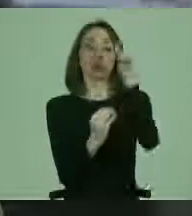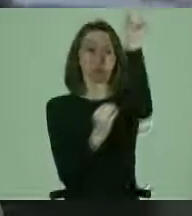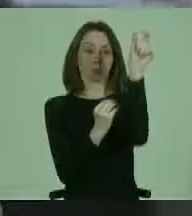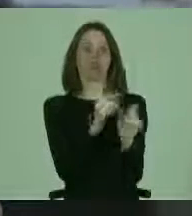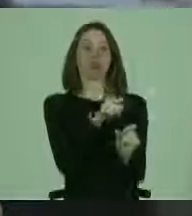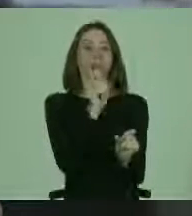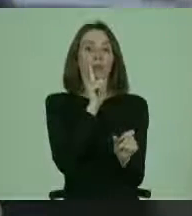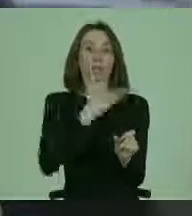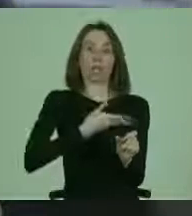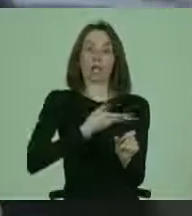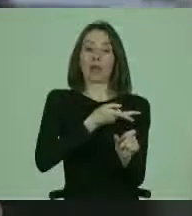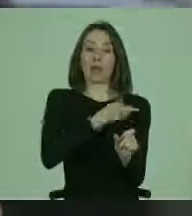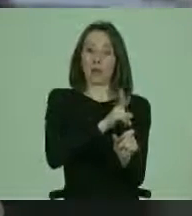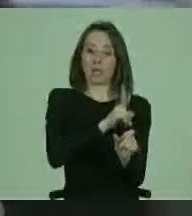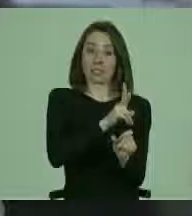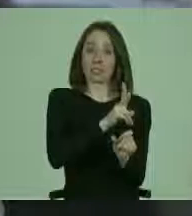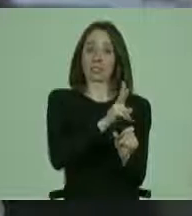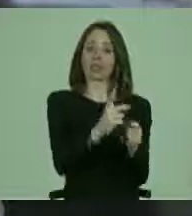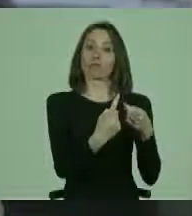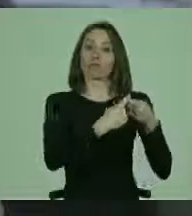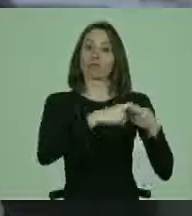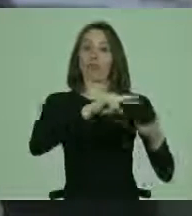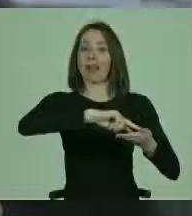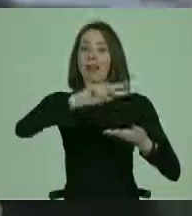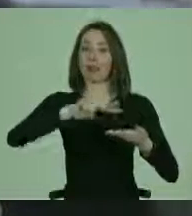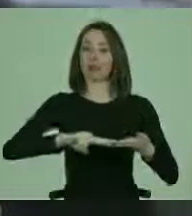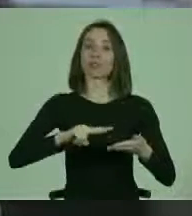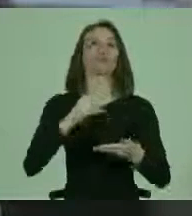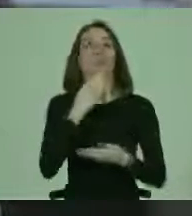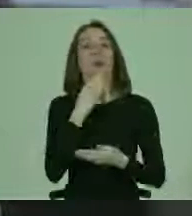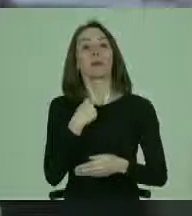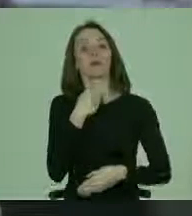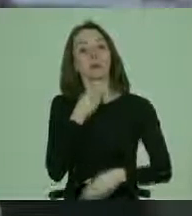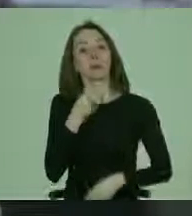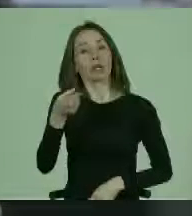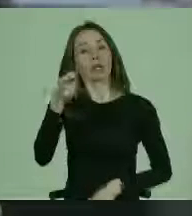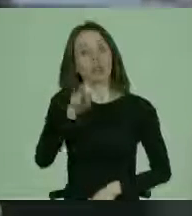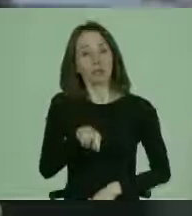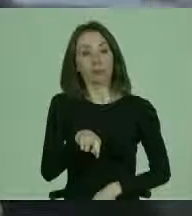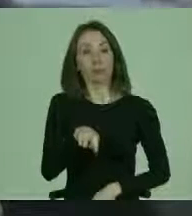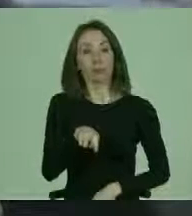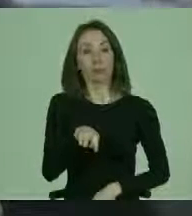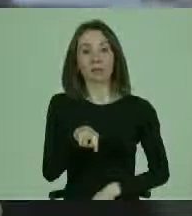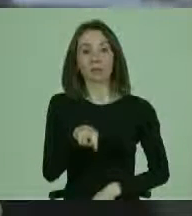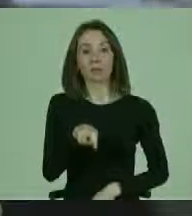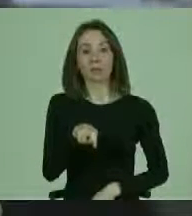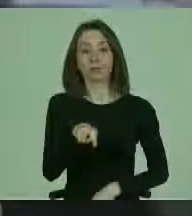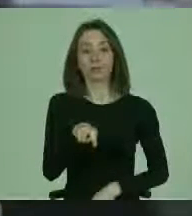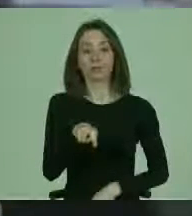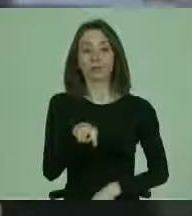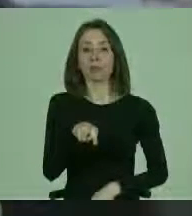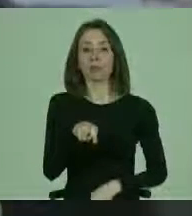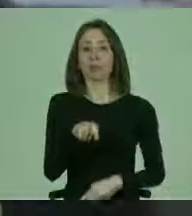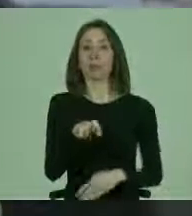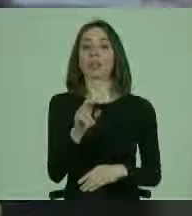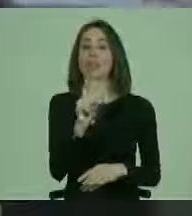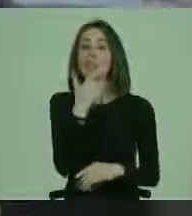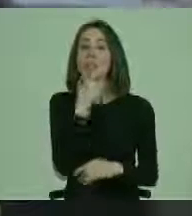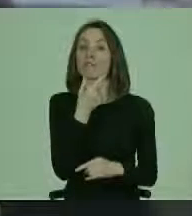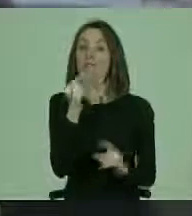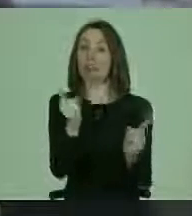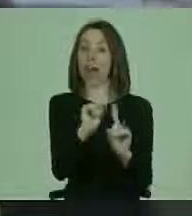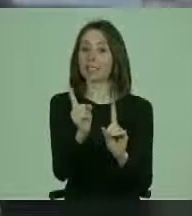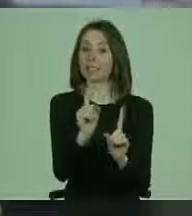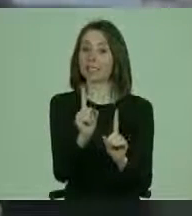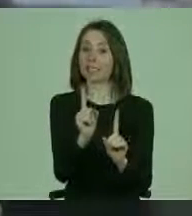derechos de esta Convención, sino que, y me gusta reiterarlo, porque no ha sido sencillo, no ha